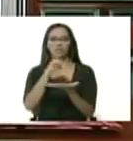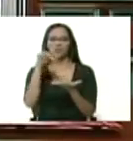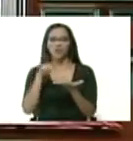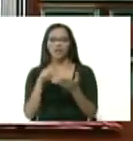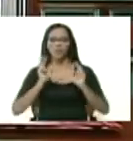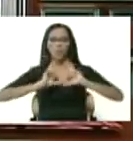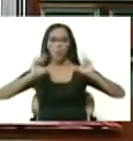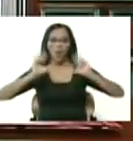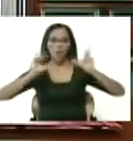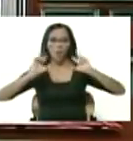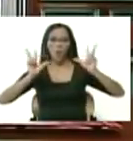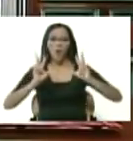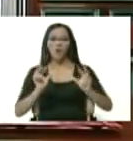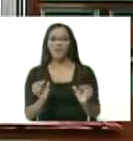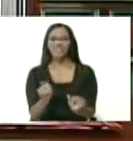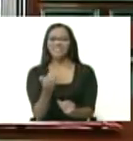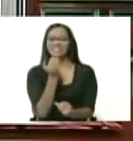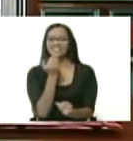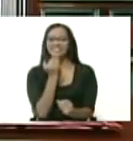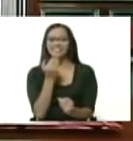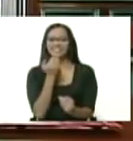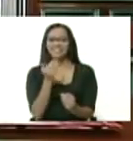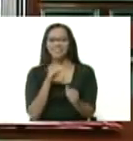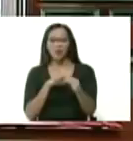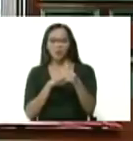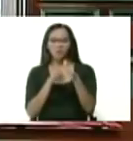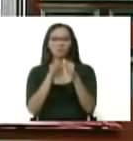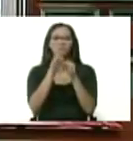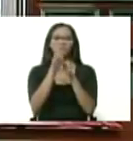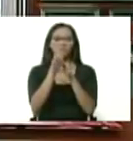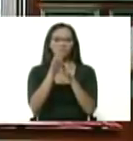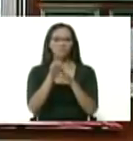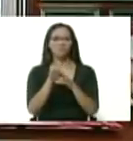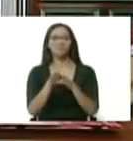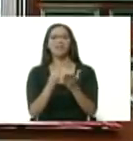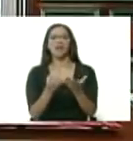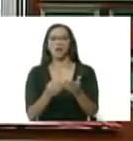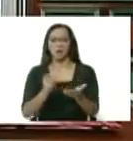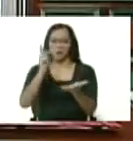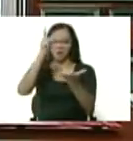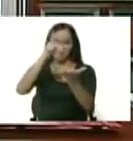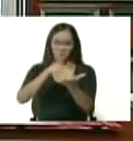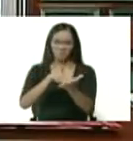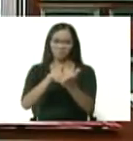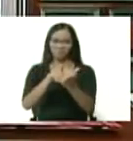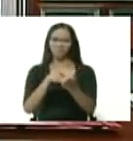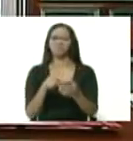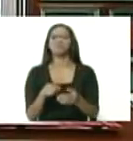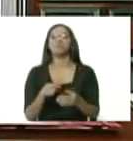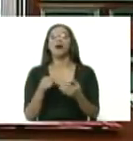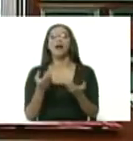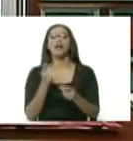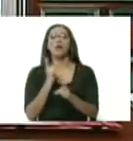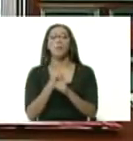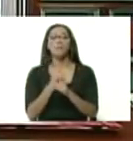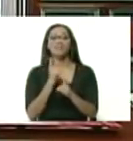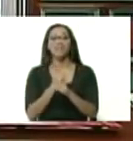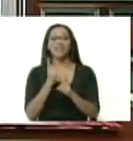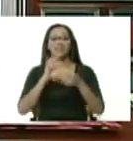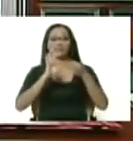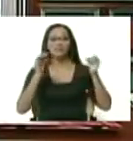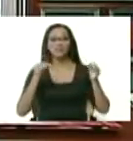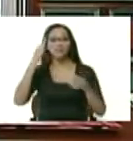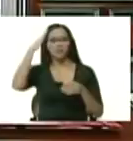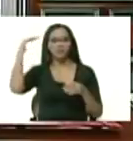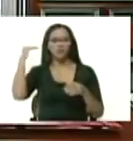voleibol que acaban de clasificar. Por la calle del medio para las olimpiadas Tokio